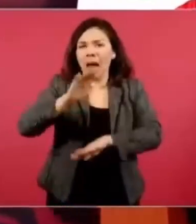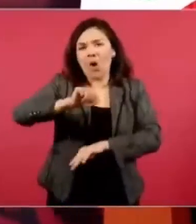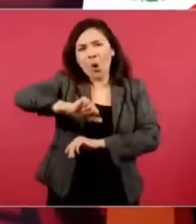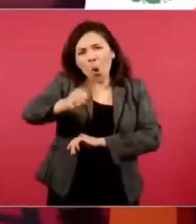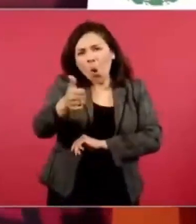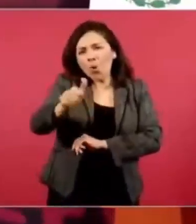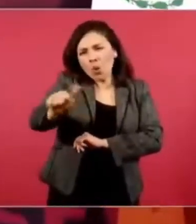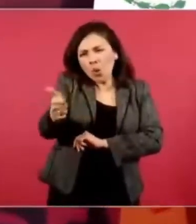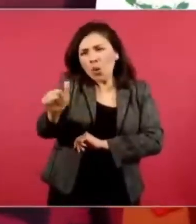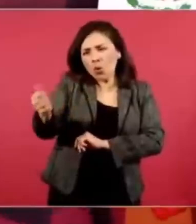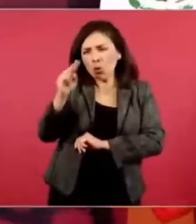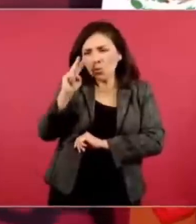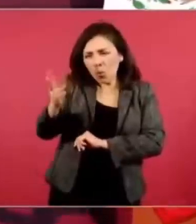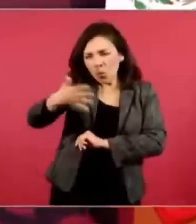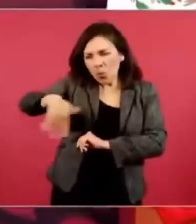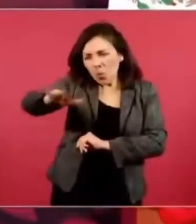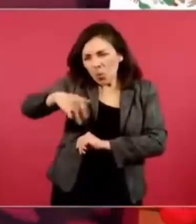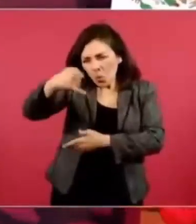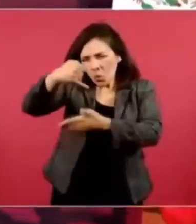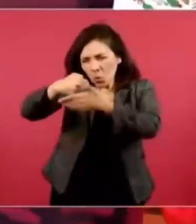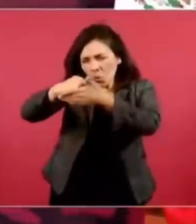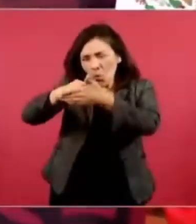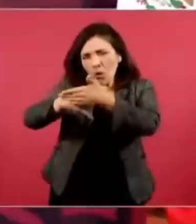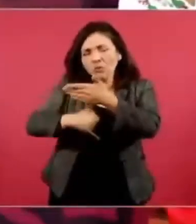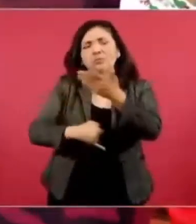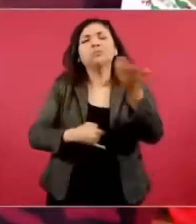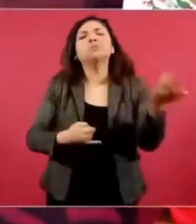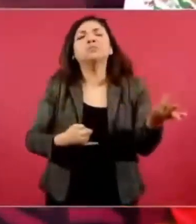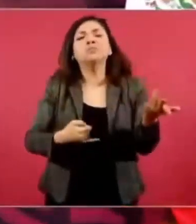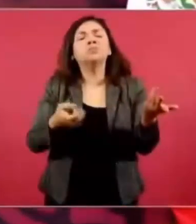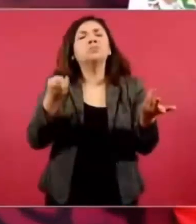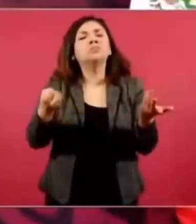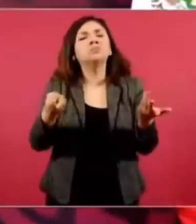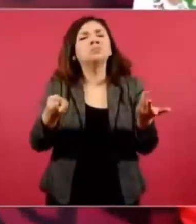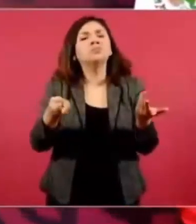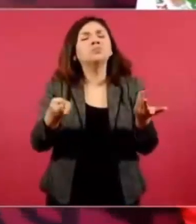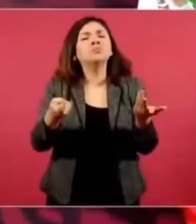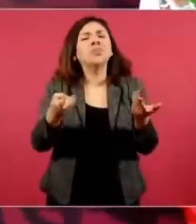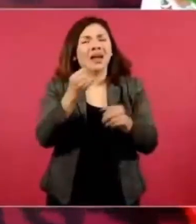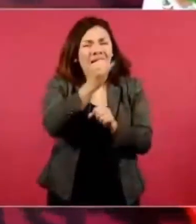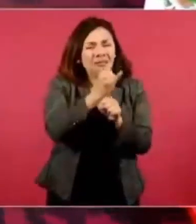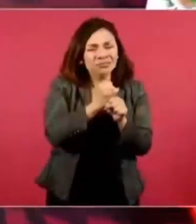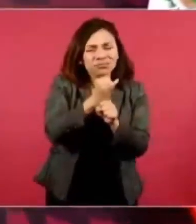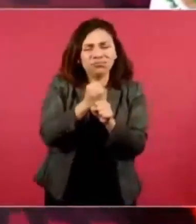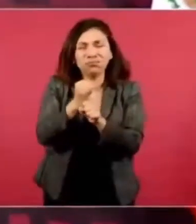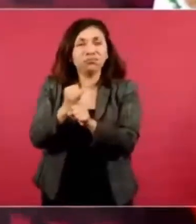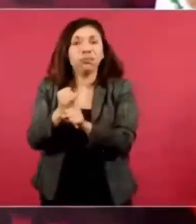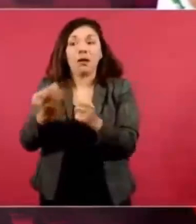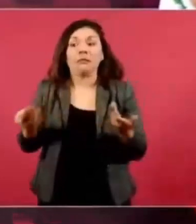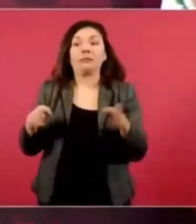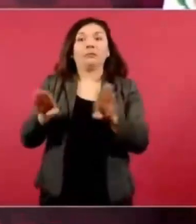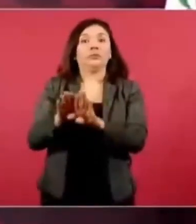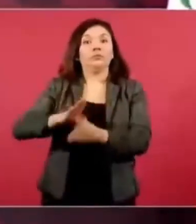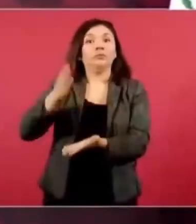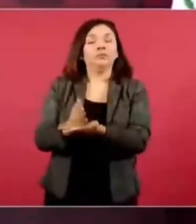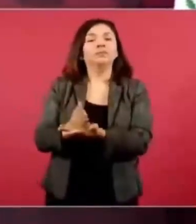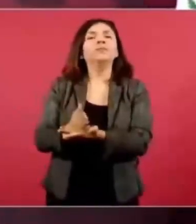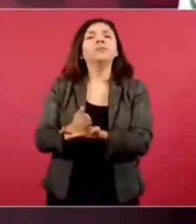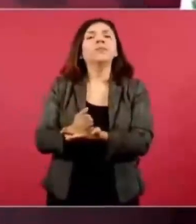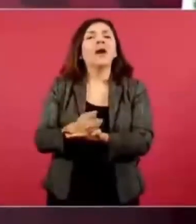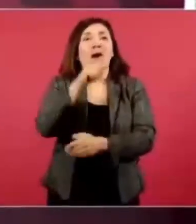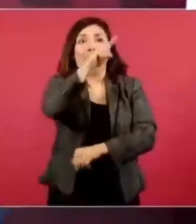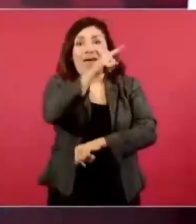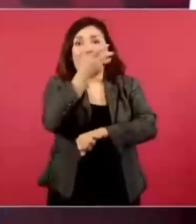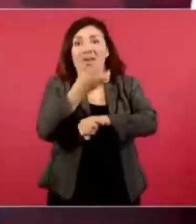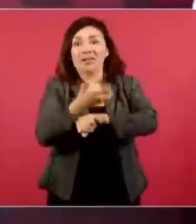¿por qué se cerró en